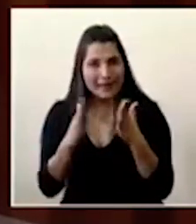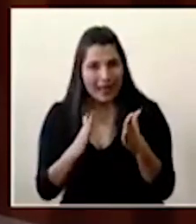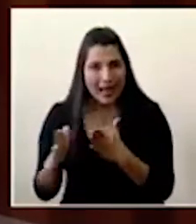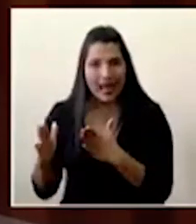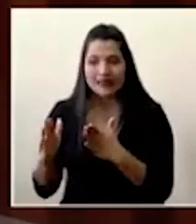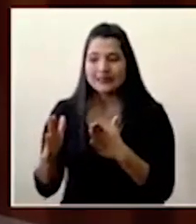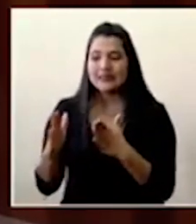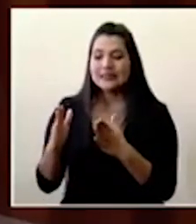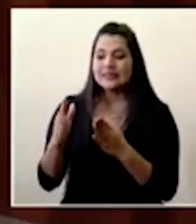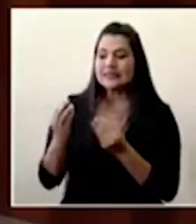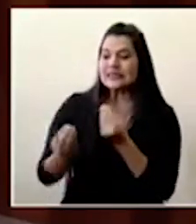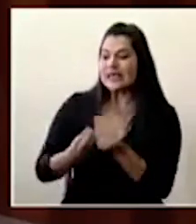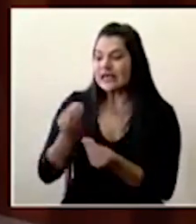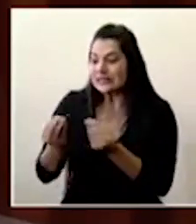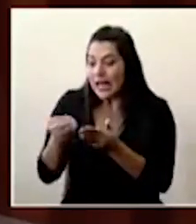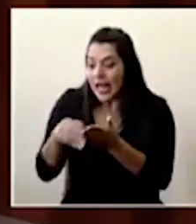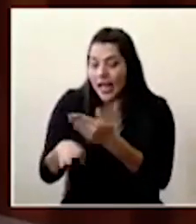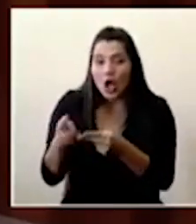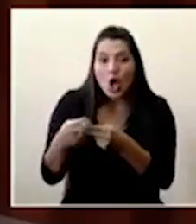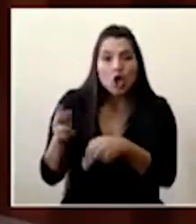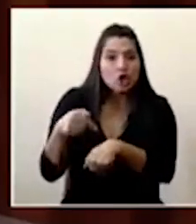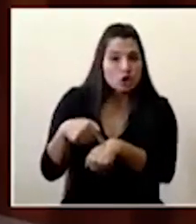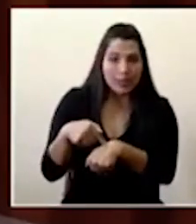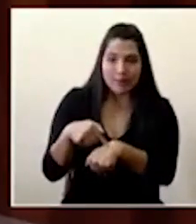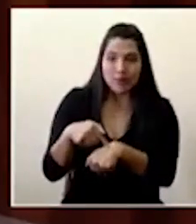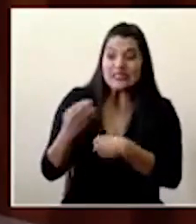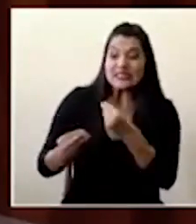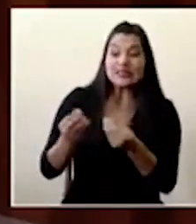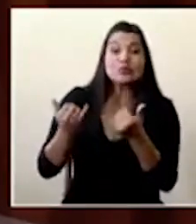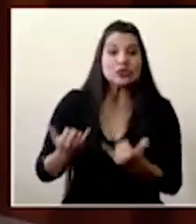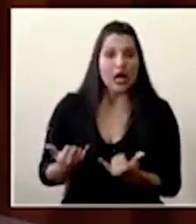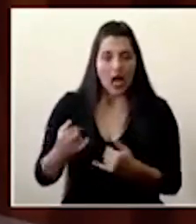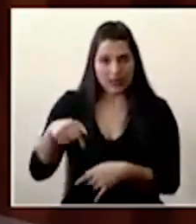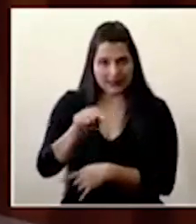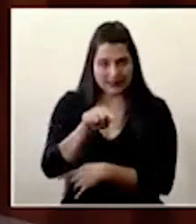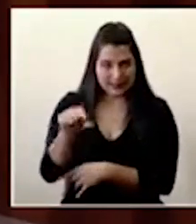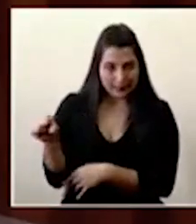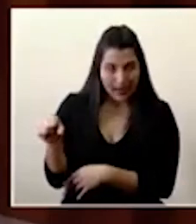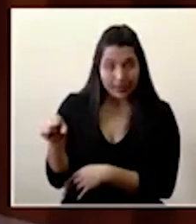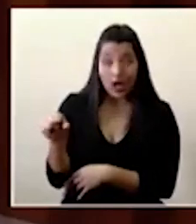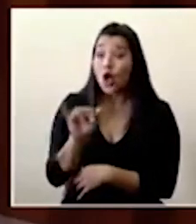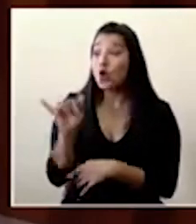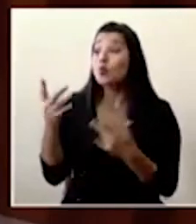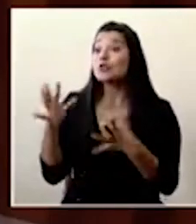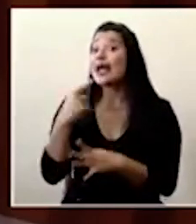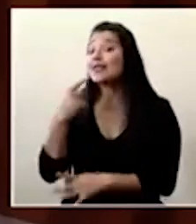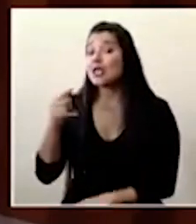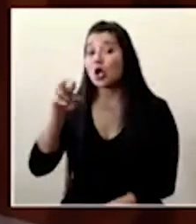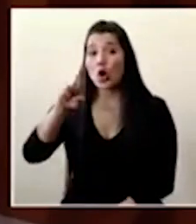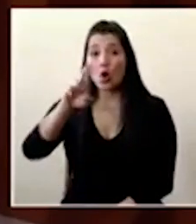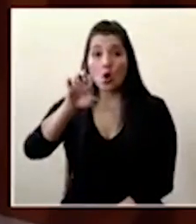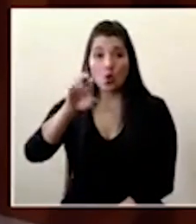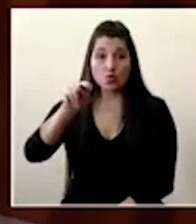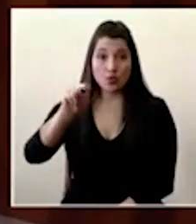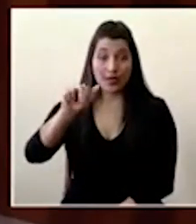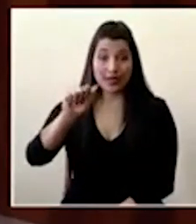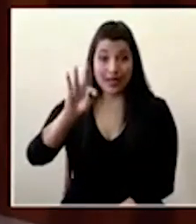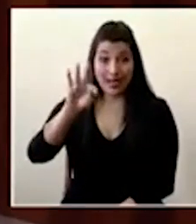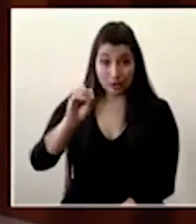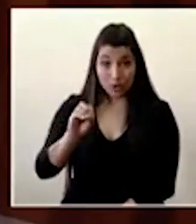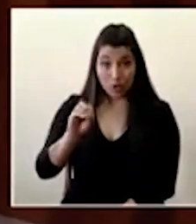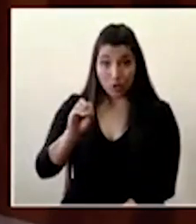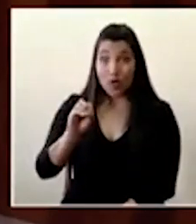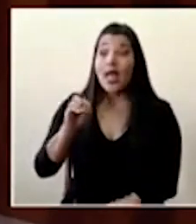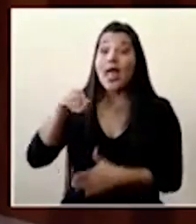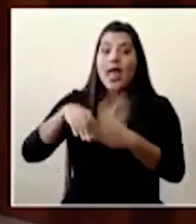acciones de cortísimo plazo, como el ya, el esta semana, como bien lo planteaba Don Renato, en el lado agrícola,